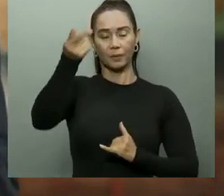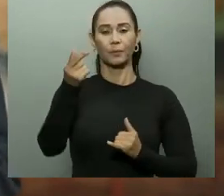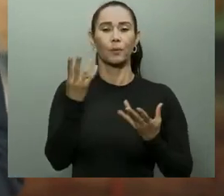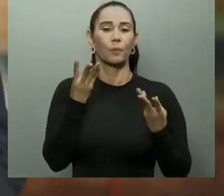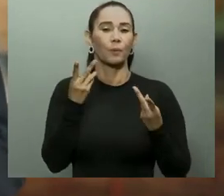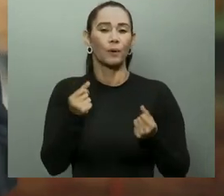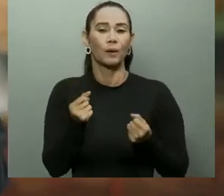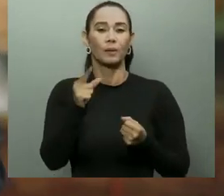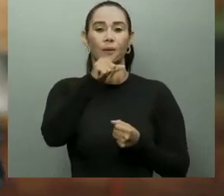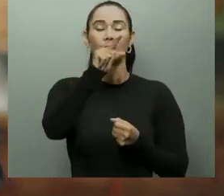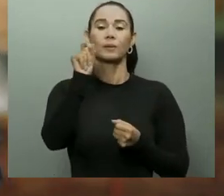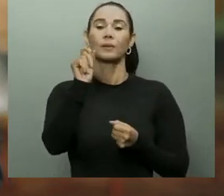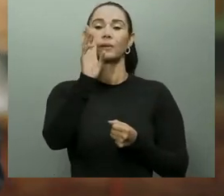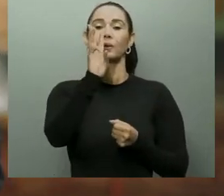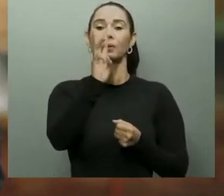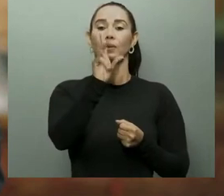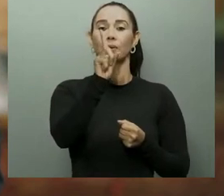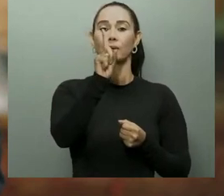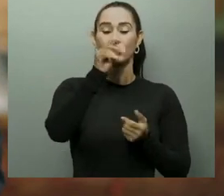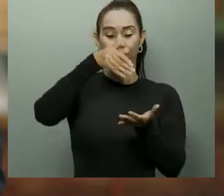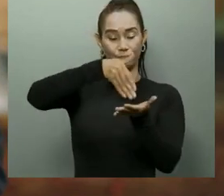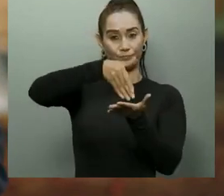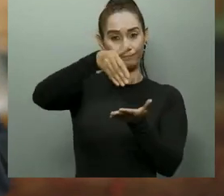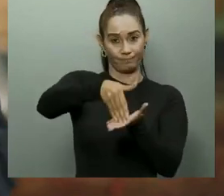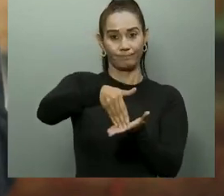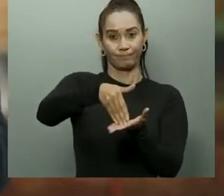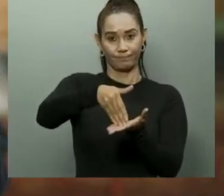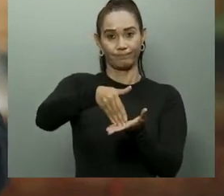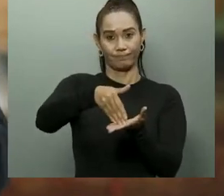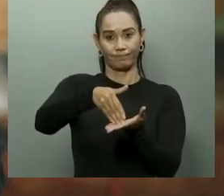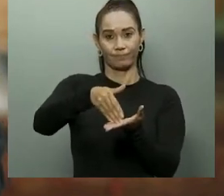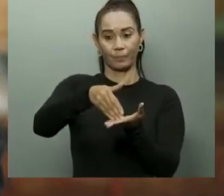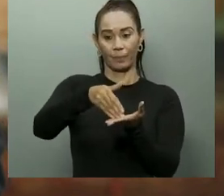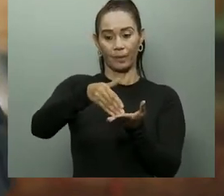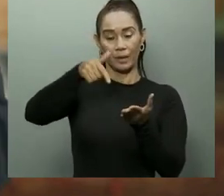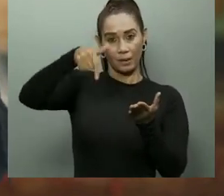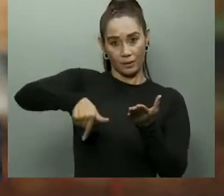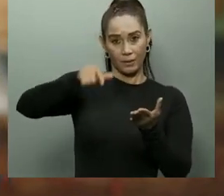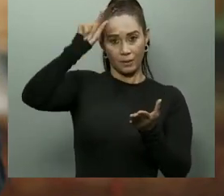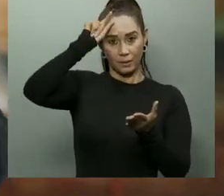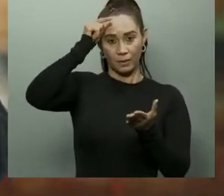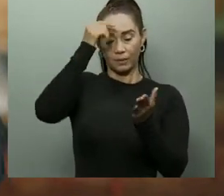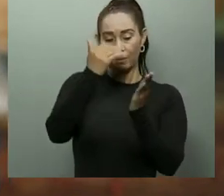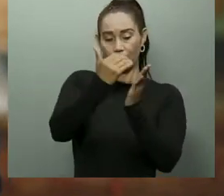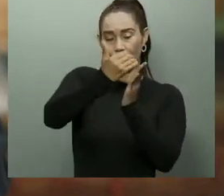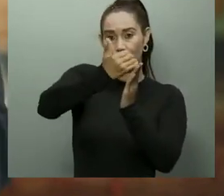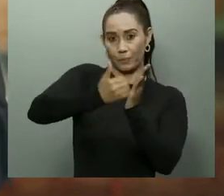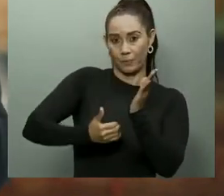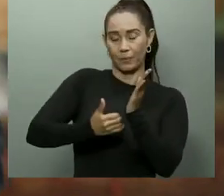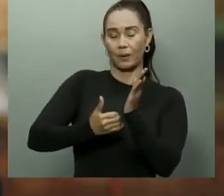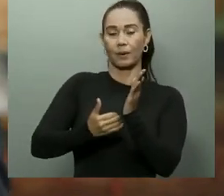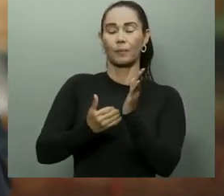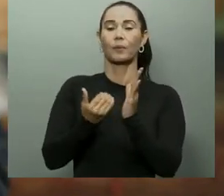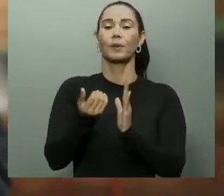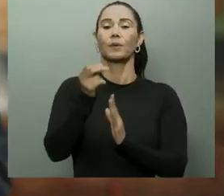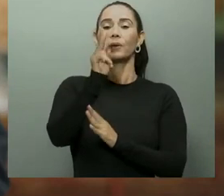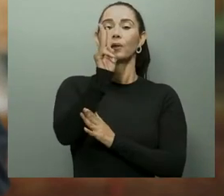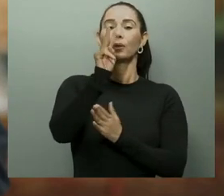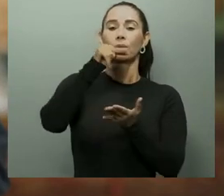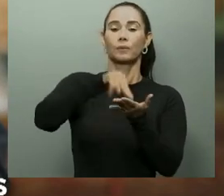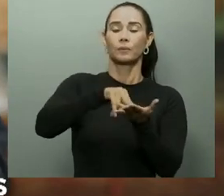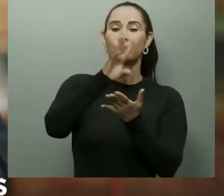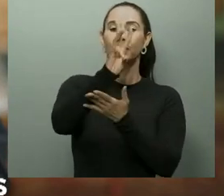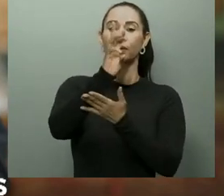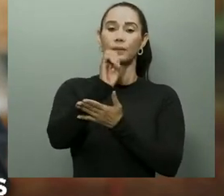ejecutaron 161 millones de pesos, una reducción del 2 mil 648%.